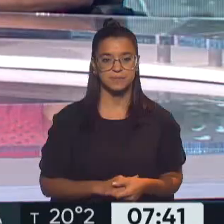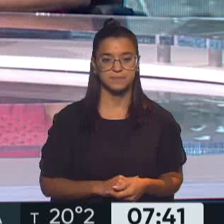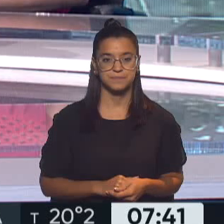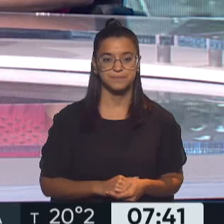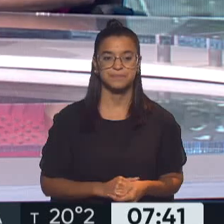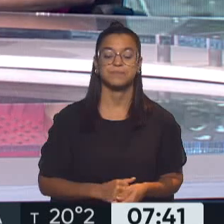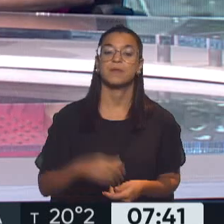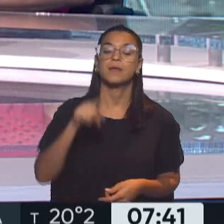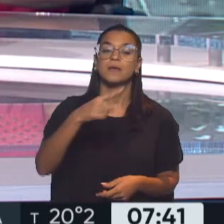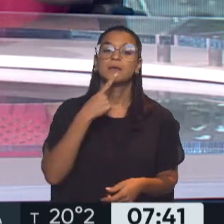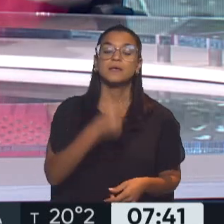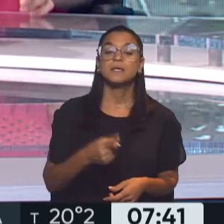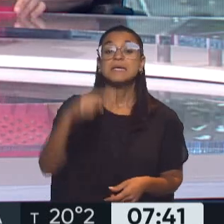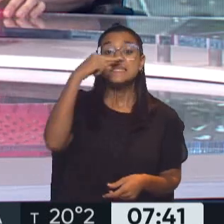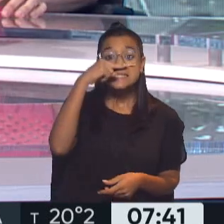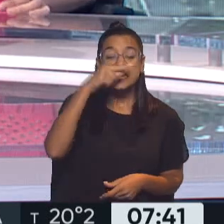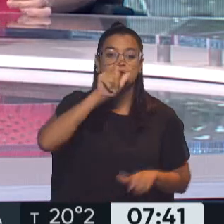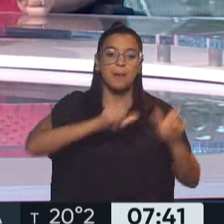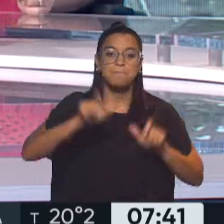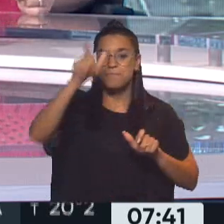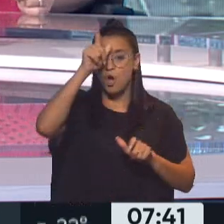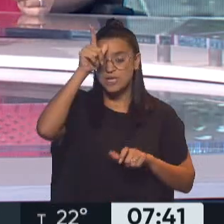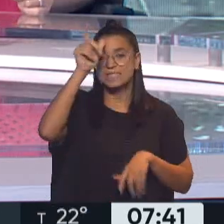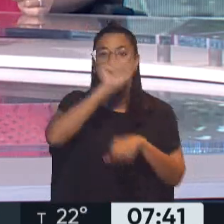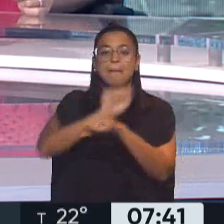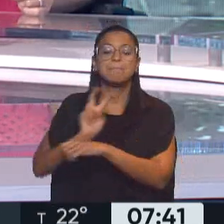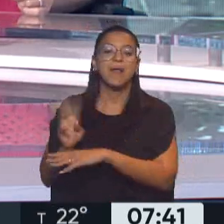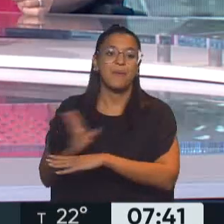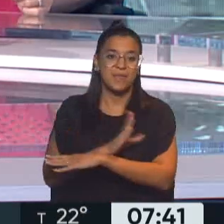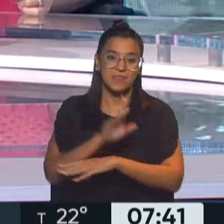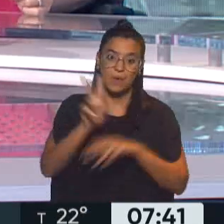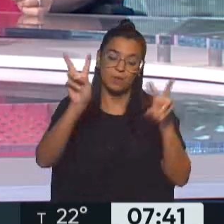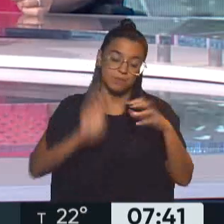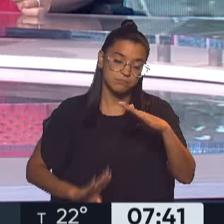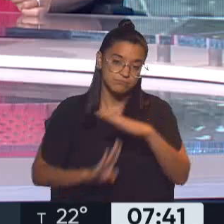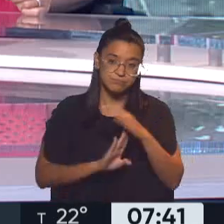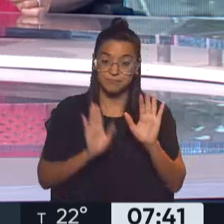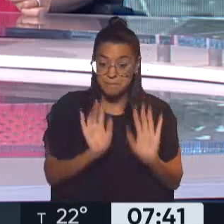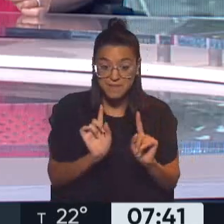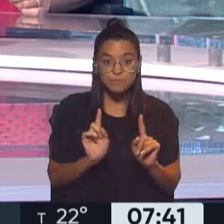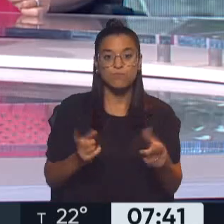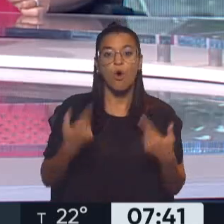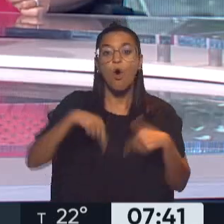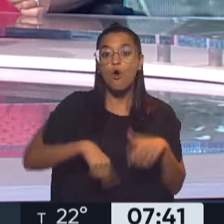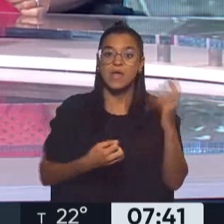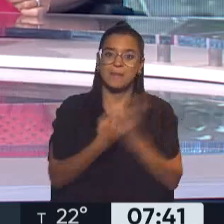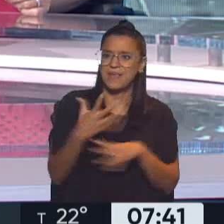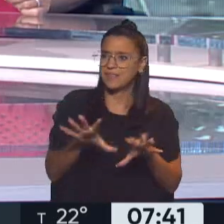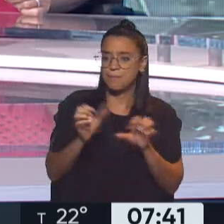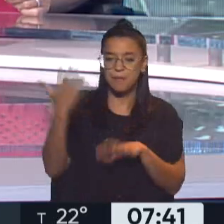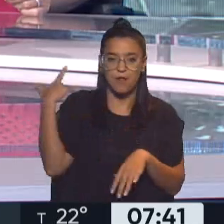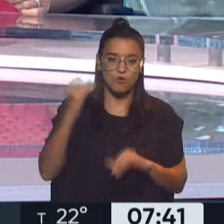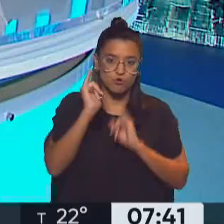La preventiva para 7 policías en el caso del crimen de Lucas González fue uno de los temas centrales, así abríamos esta mañana al noticiero, Silvia.